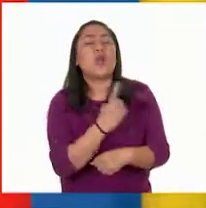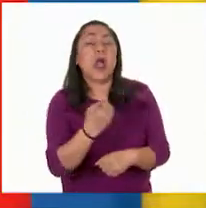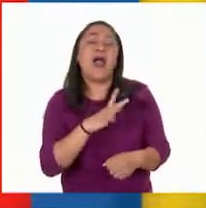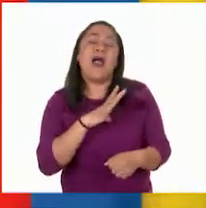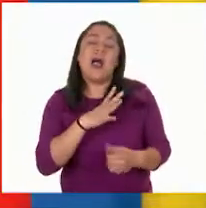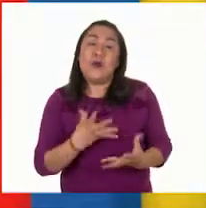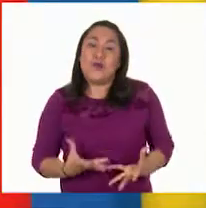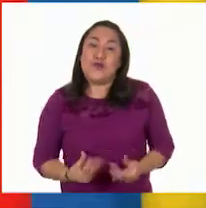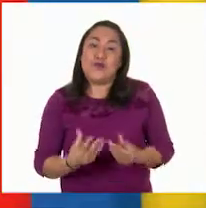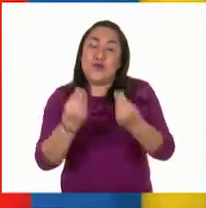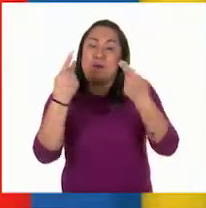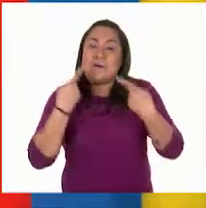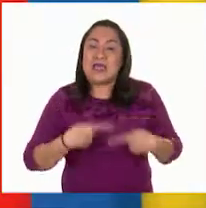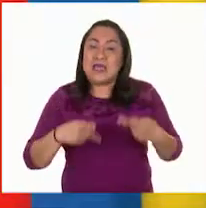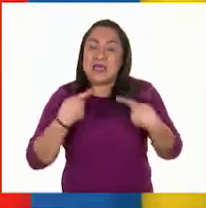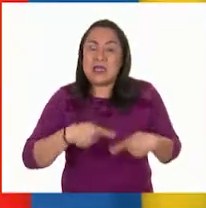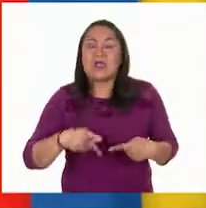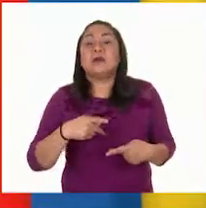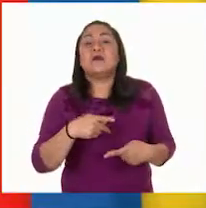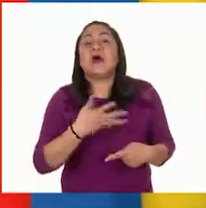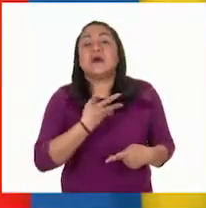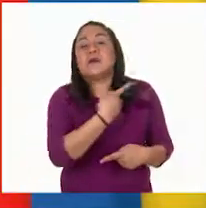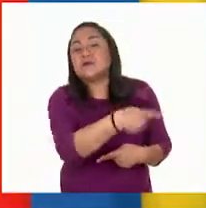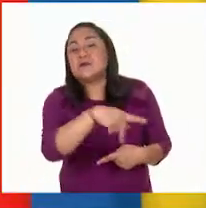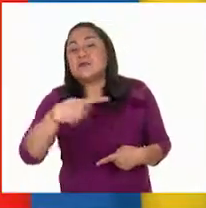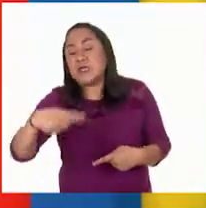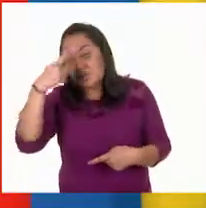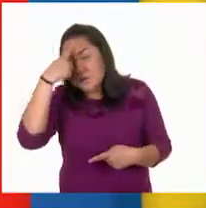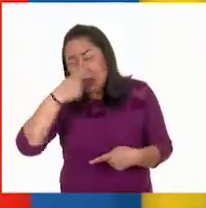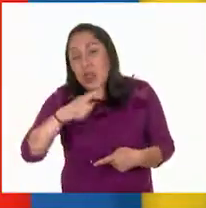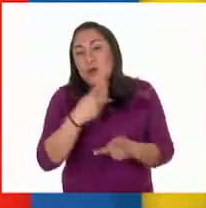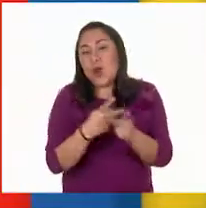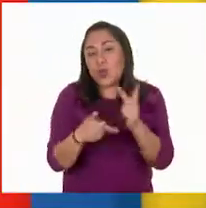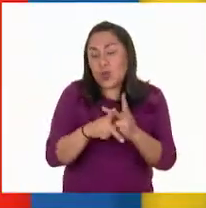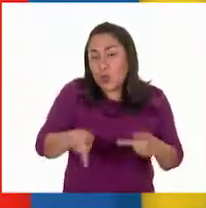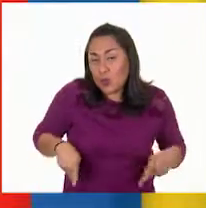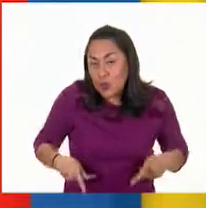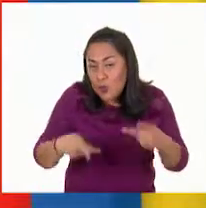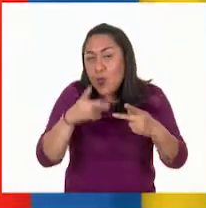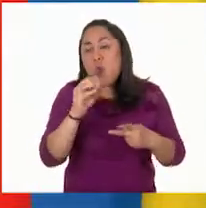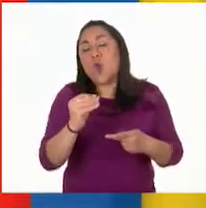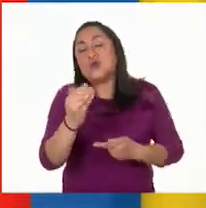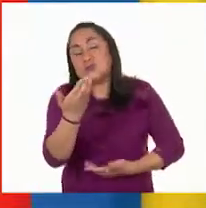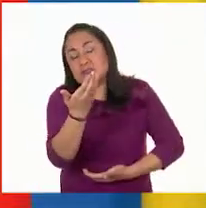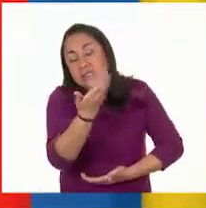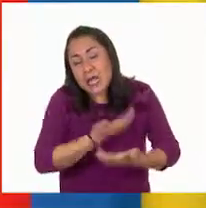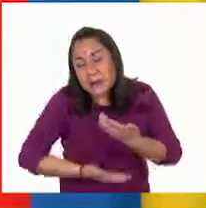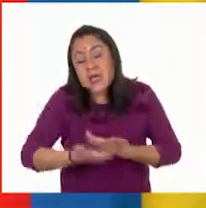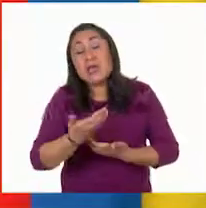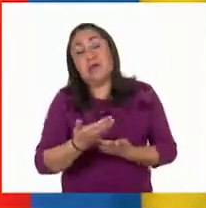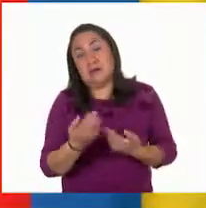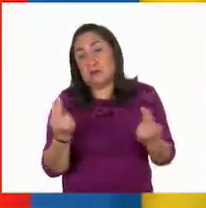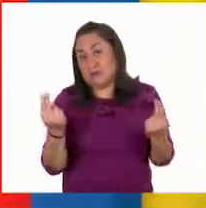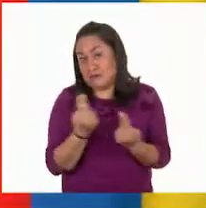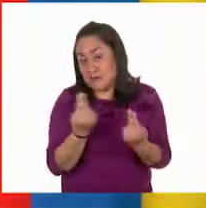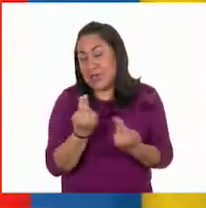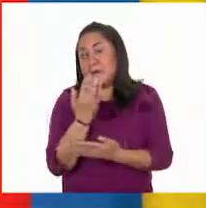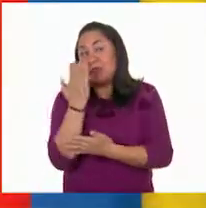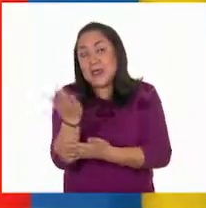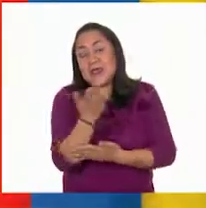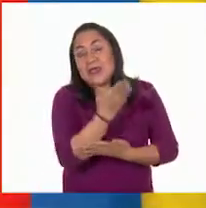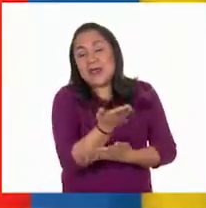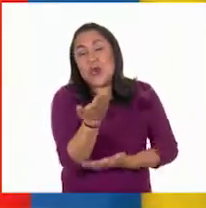grande el número de personas que ofrecen productos y servicios y al mismo tiempo demandan comercios y servicios.